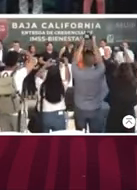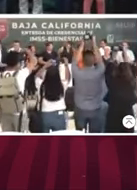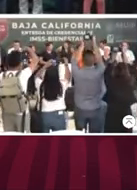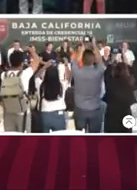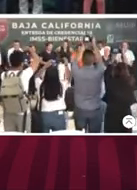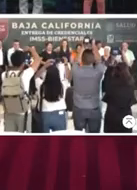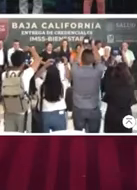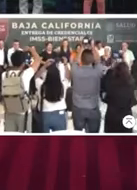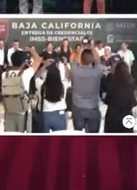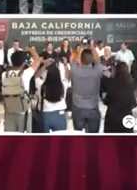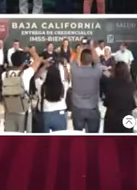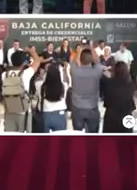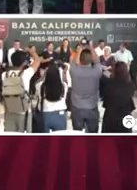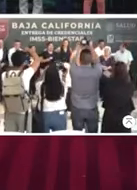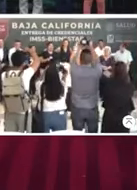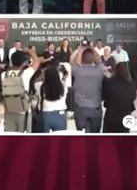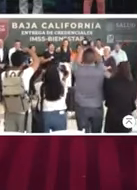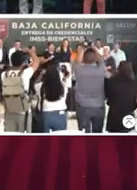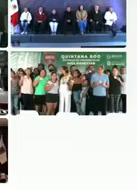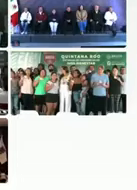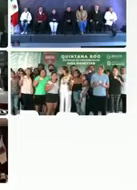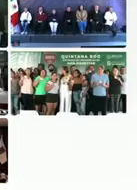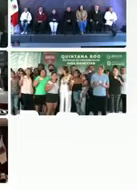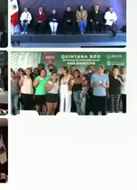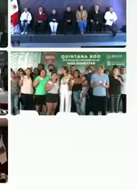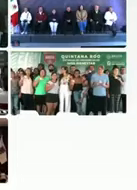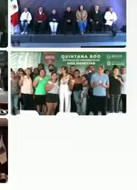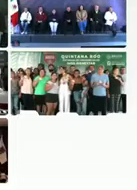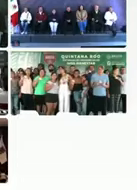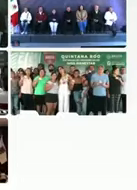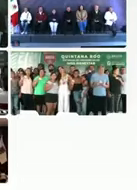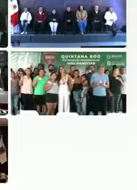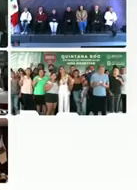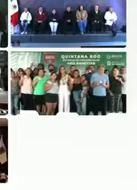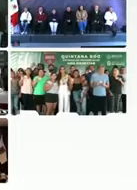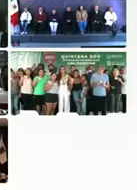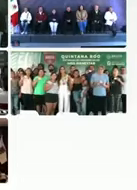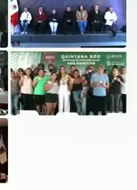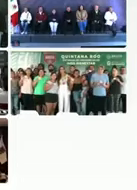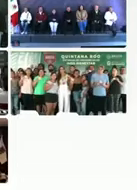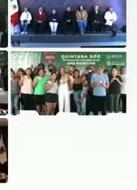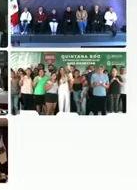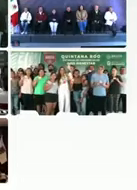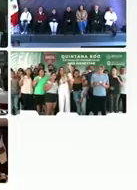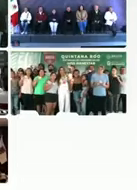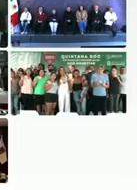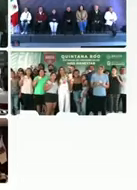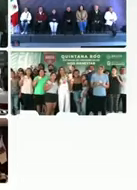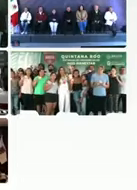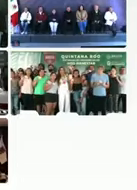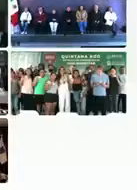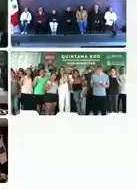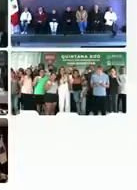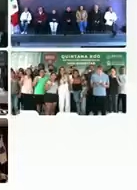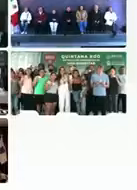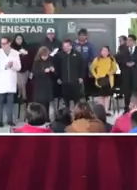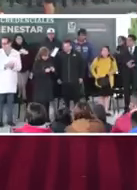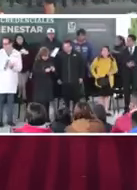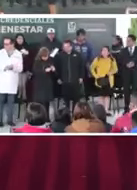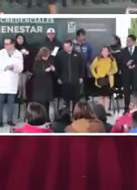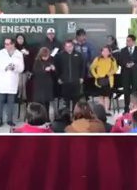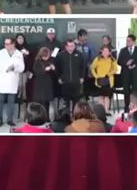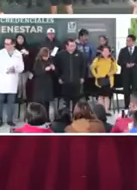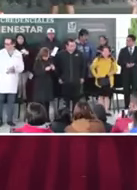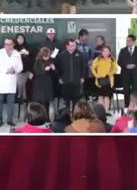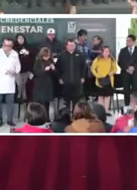Carlos Merino de Tabasco, el doctor Américo Villarreal, gobernador de Tamaulipas. También Lorena